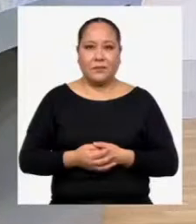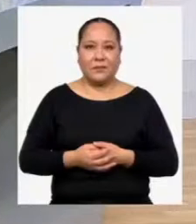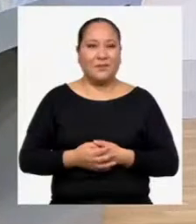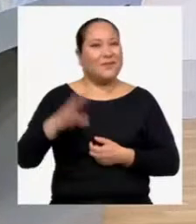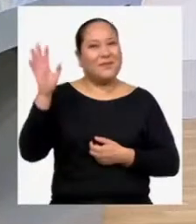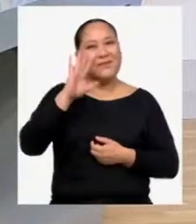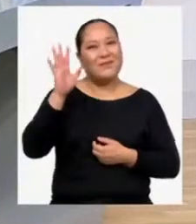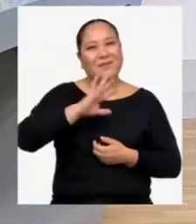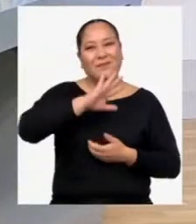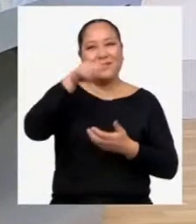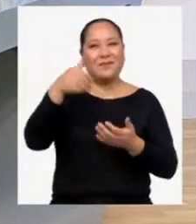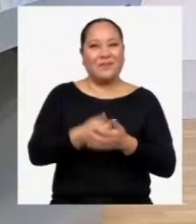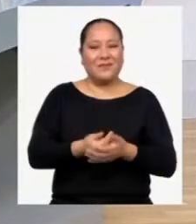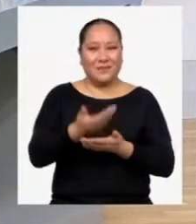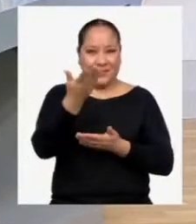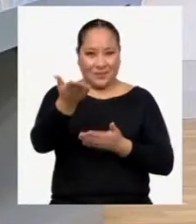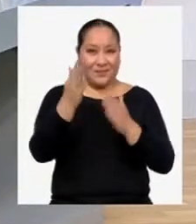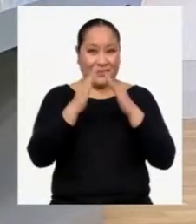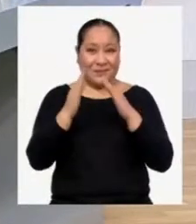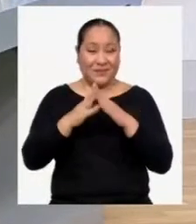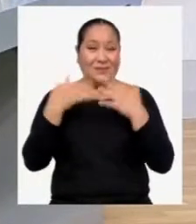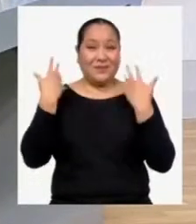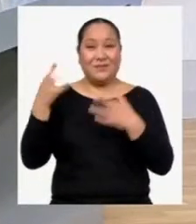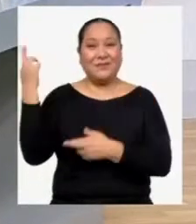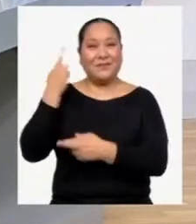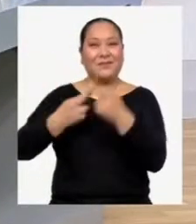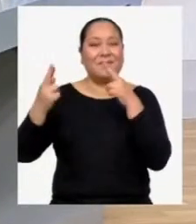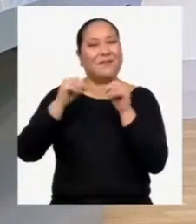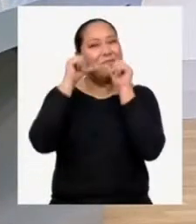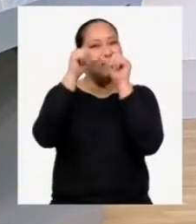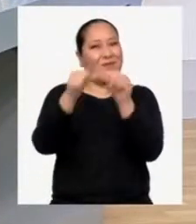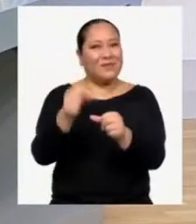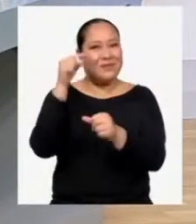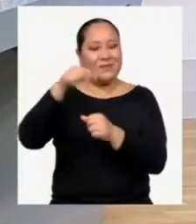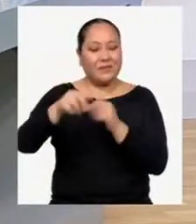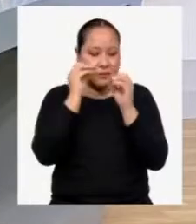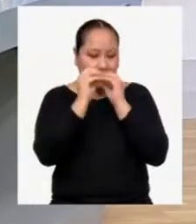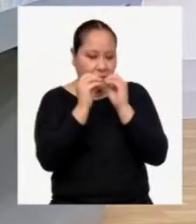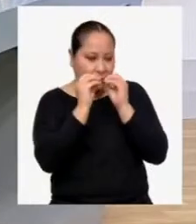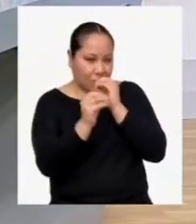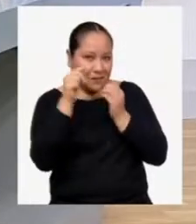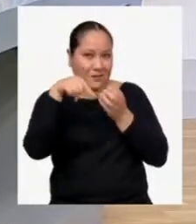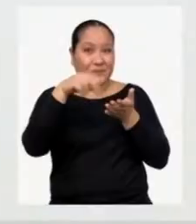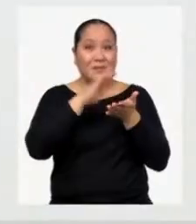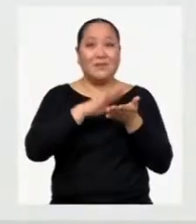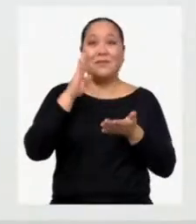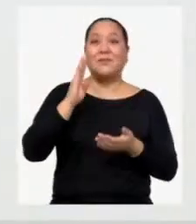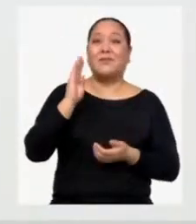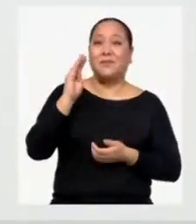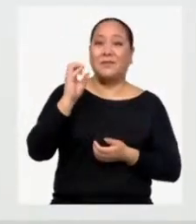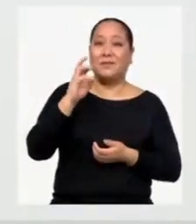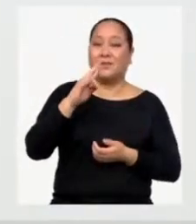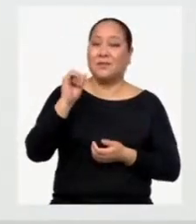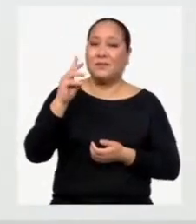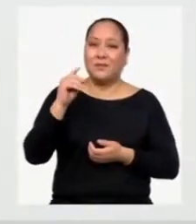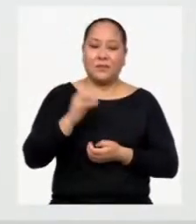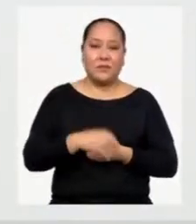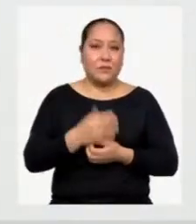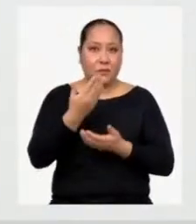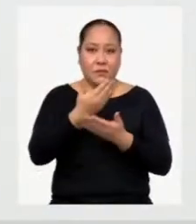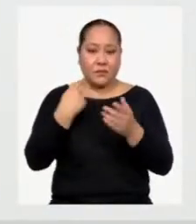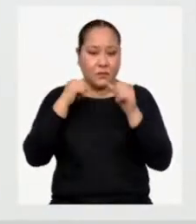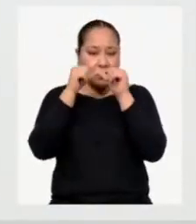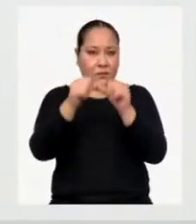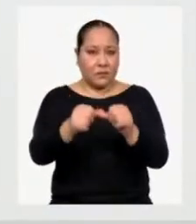Hola a todos y todas en casa Ya regresamos para continuar con la corrección del borrador Antes de continuar